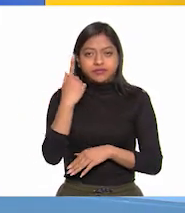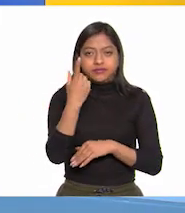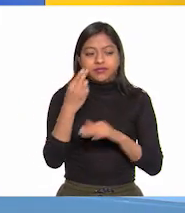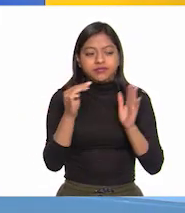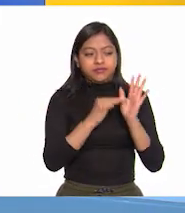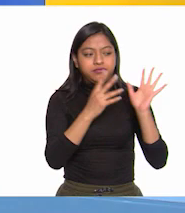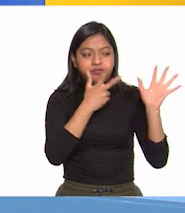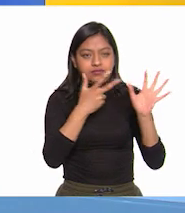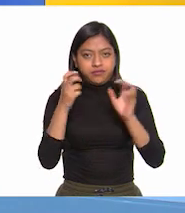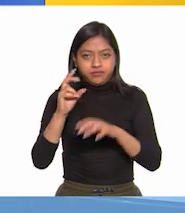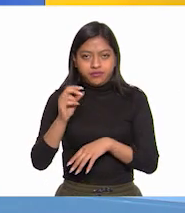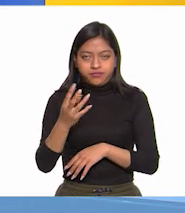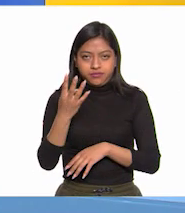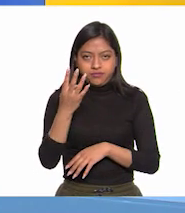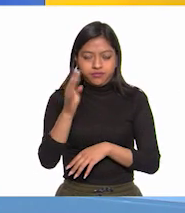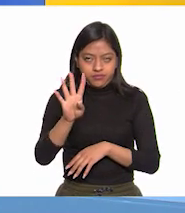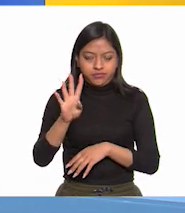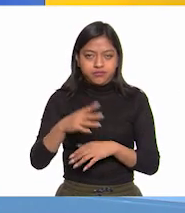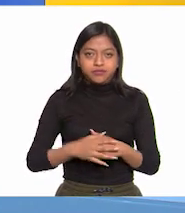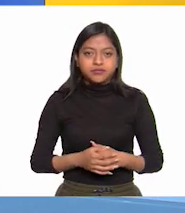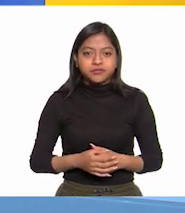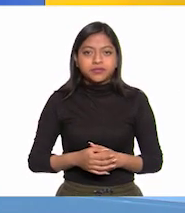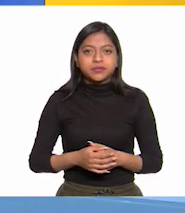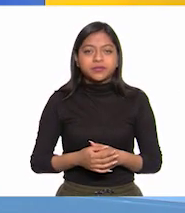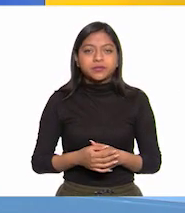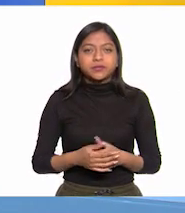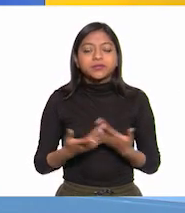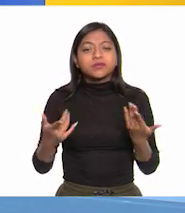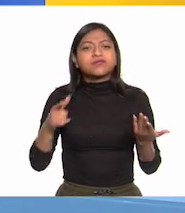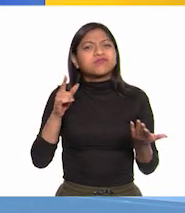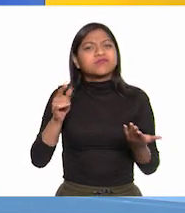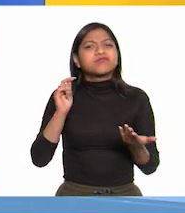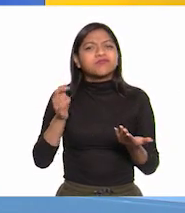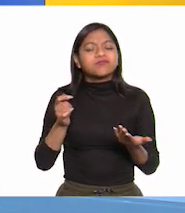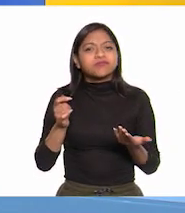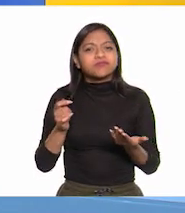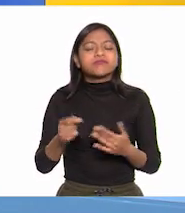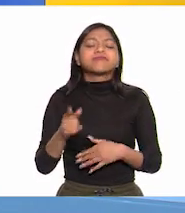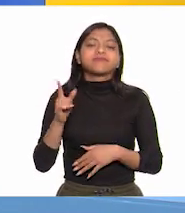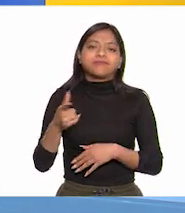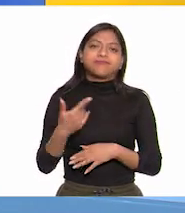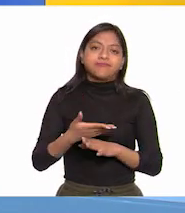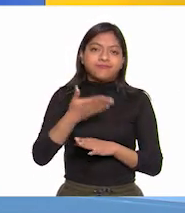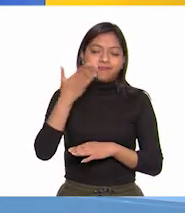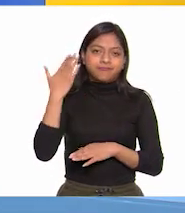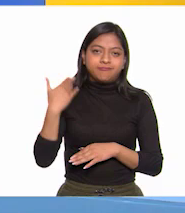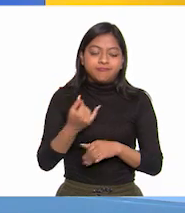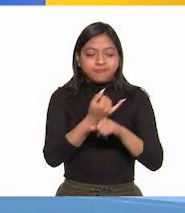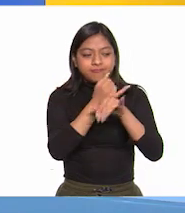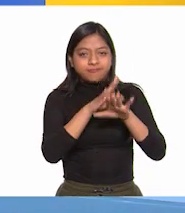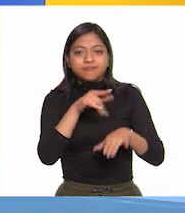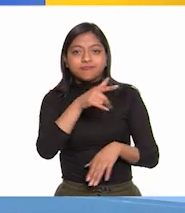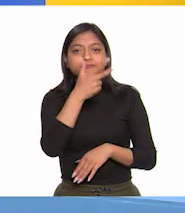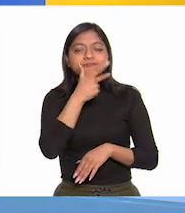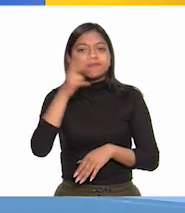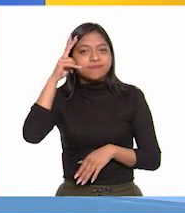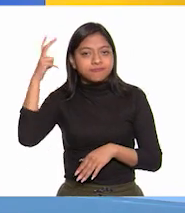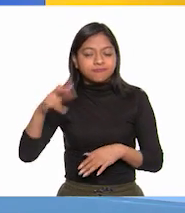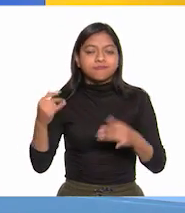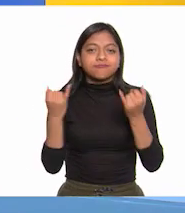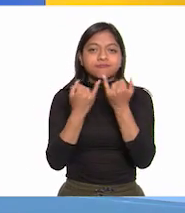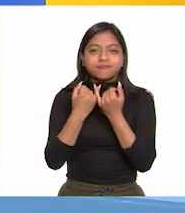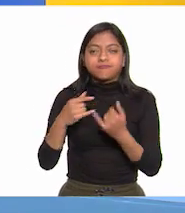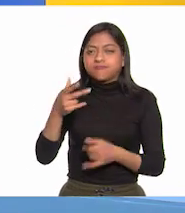Como bien dices, el autor intentó plasmar la idea de la patria liberada por Miguel Hidalgo y Agustín de Iturbide